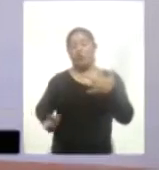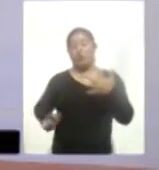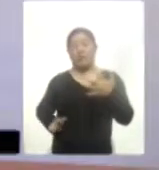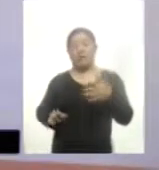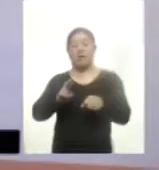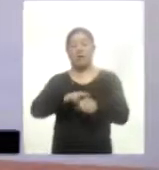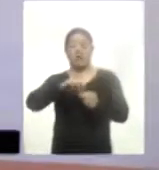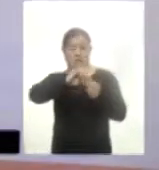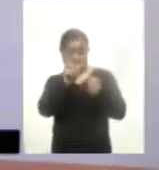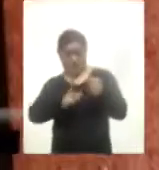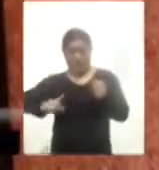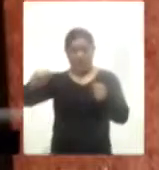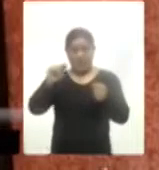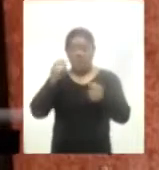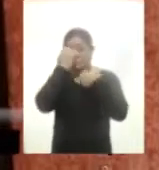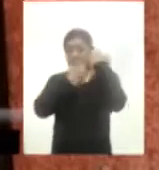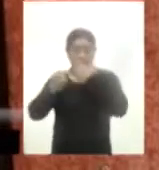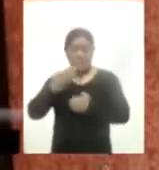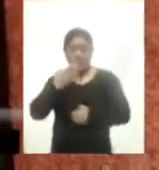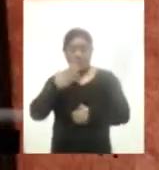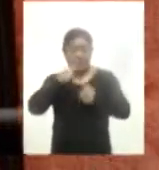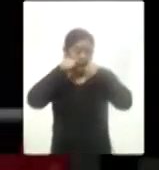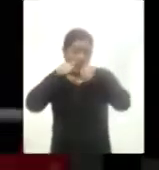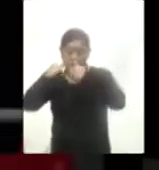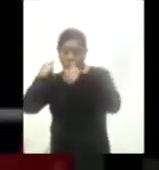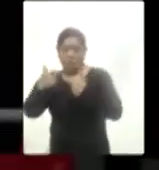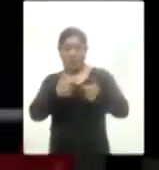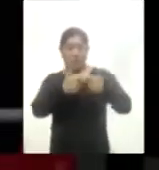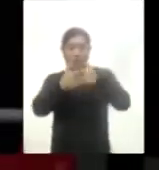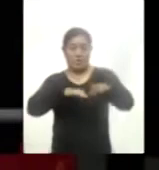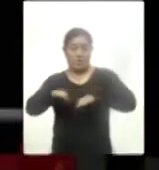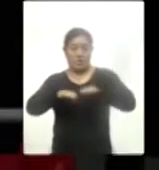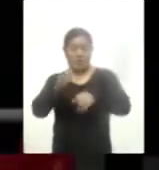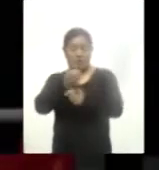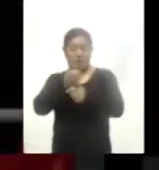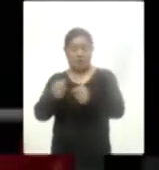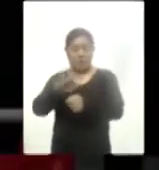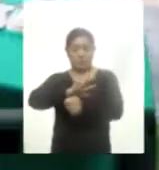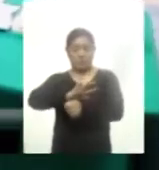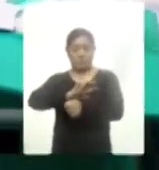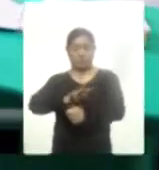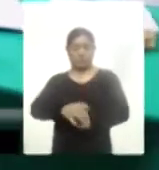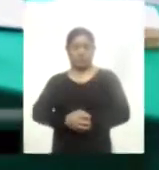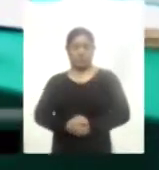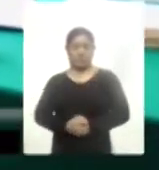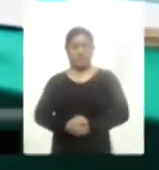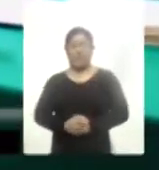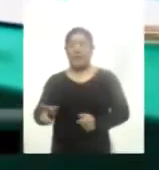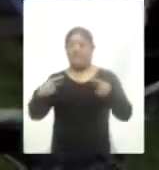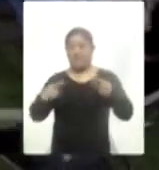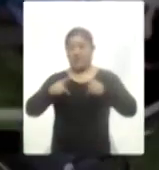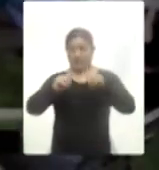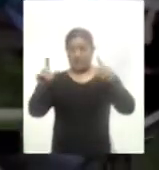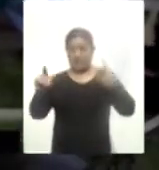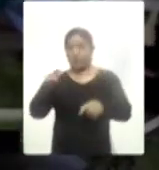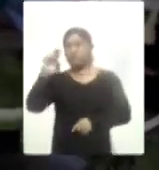mejor evaluados en la atención a la economía y el empleo durante la emergencia sanitaria por COVID-19. Así, los tlaxcaltecas reconocen